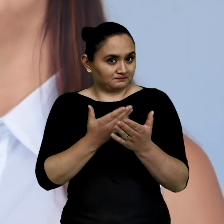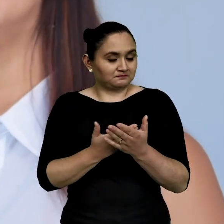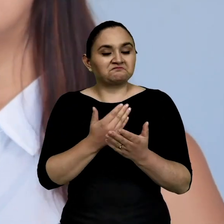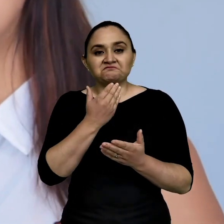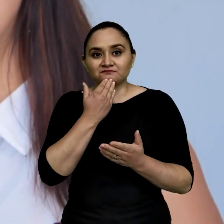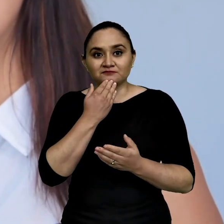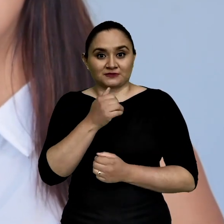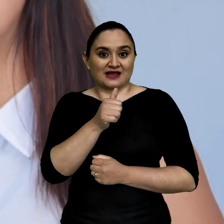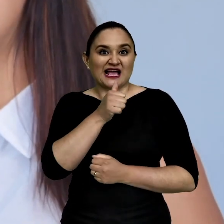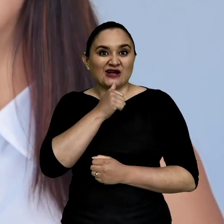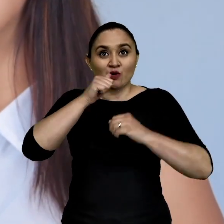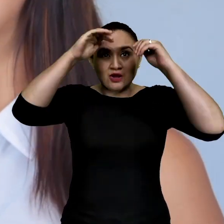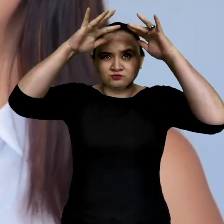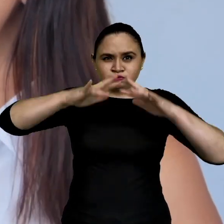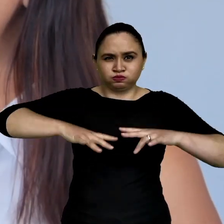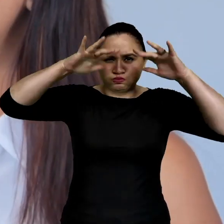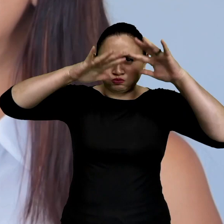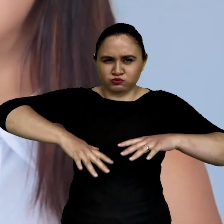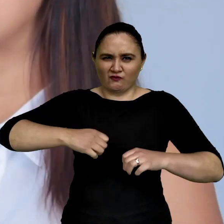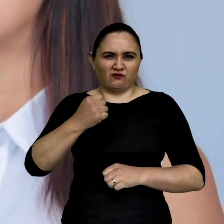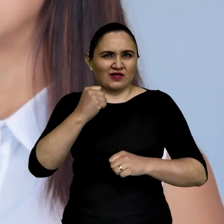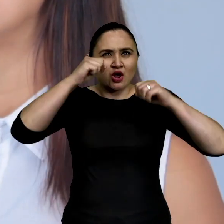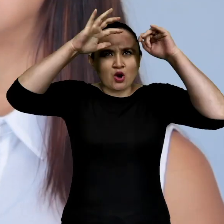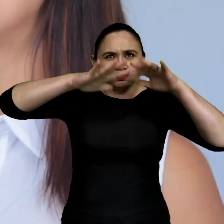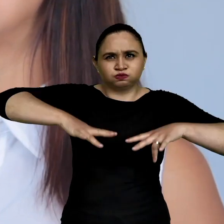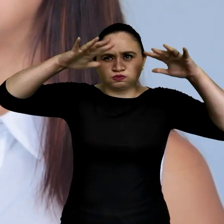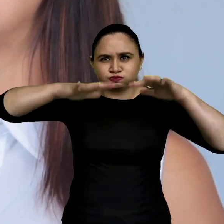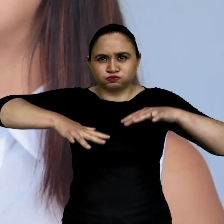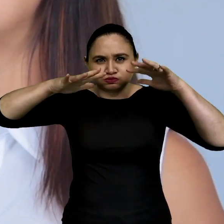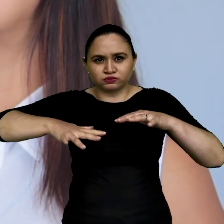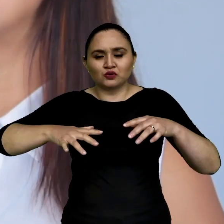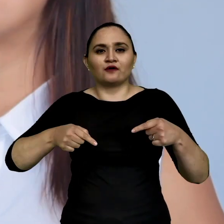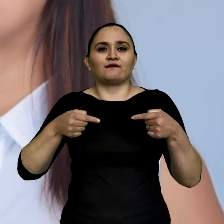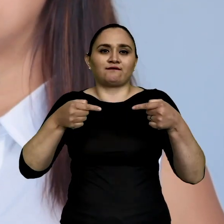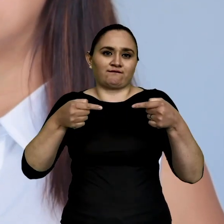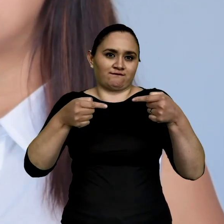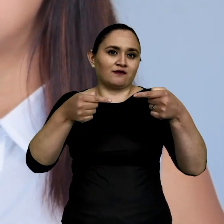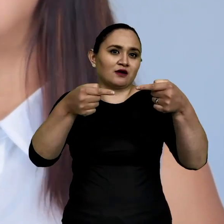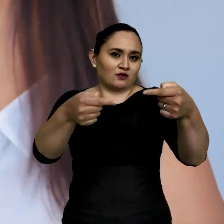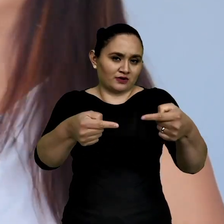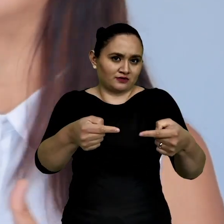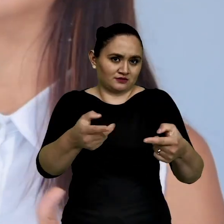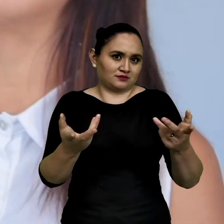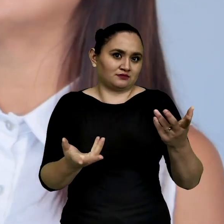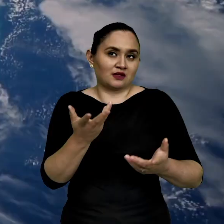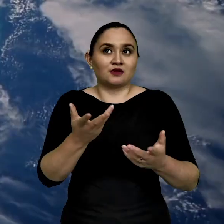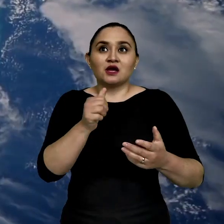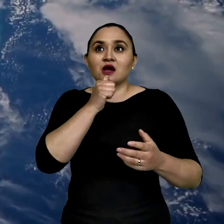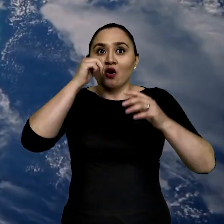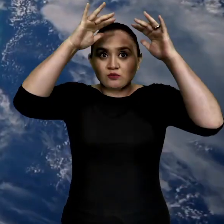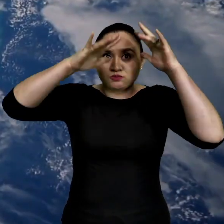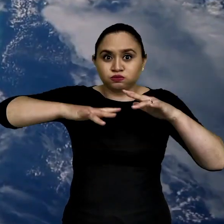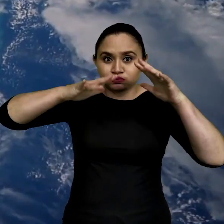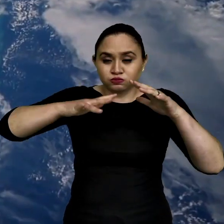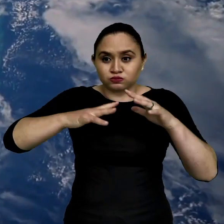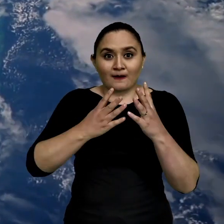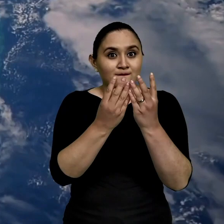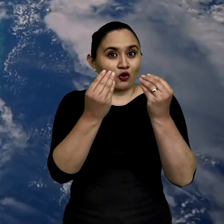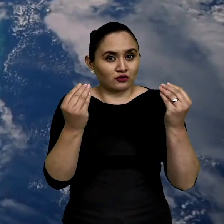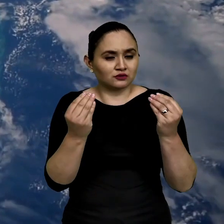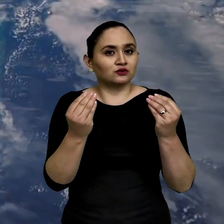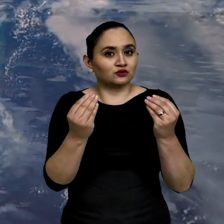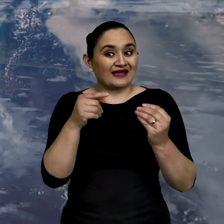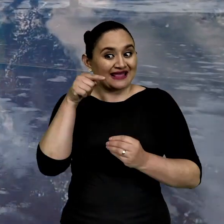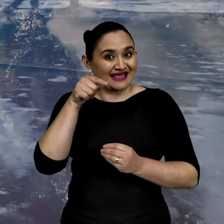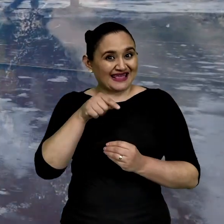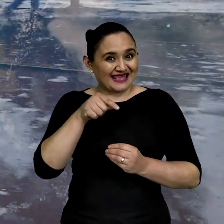las lluvias intensas son más frecuentes. No puedo decir que va a llover más, sino